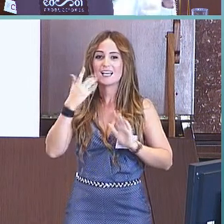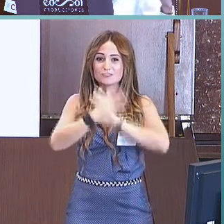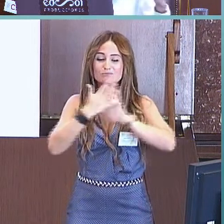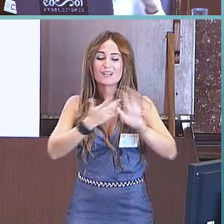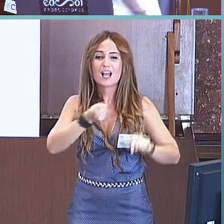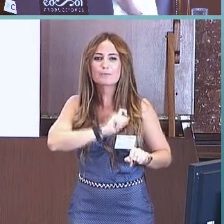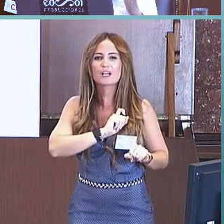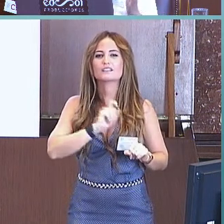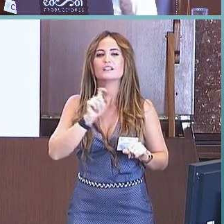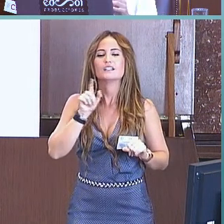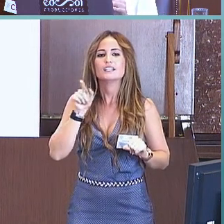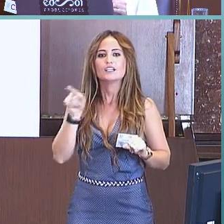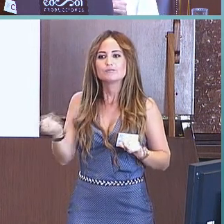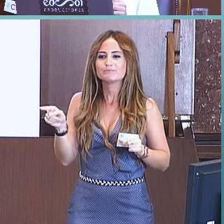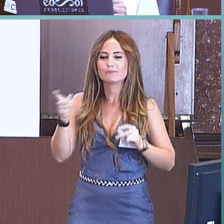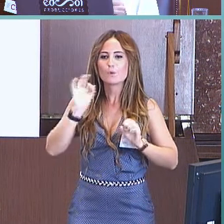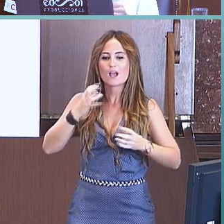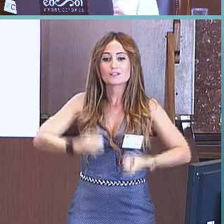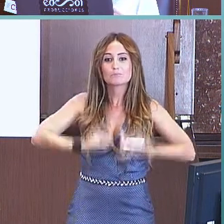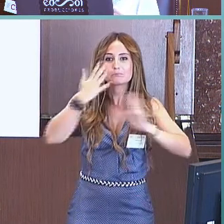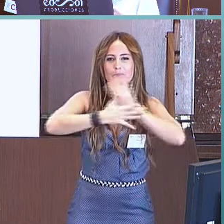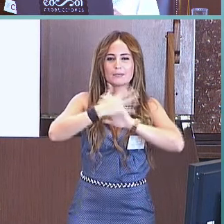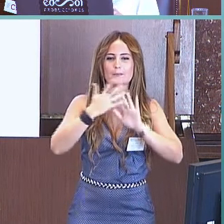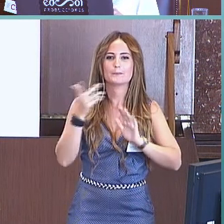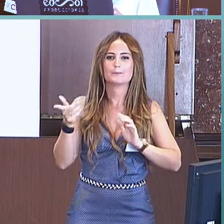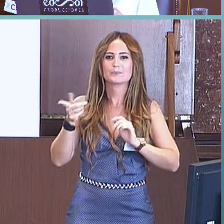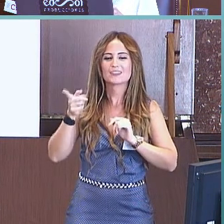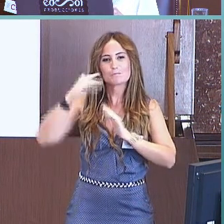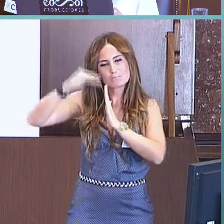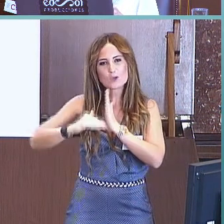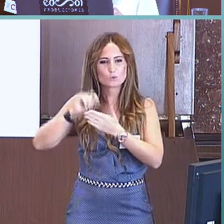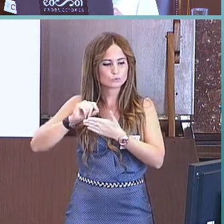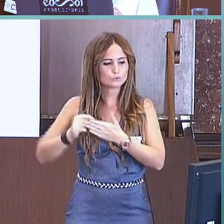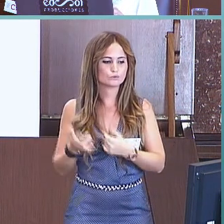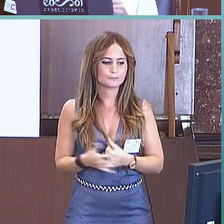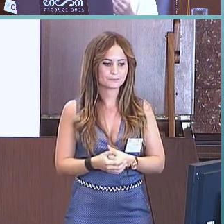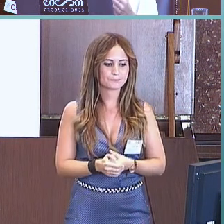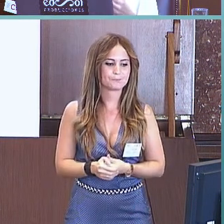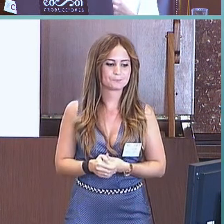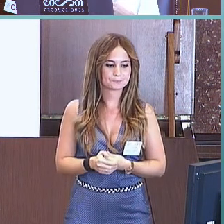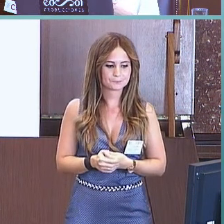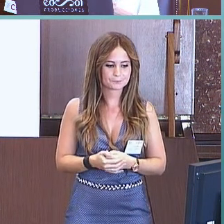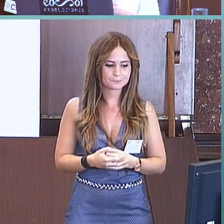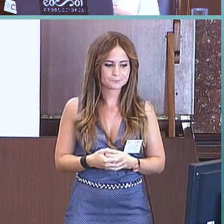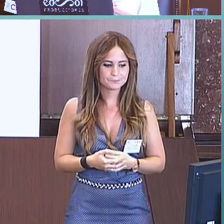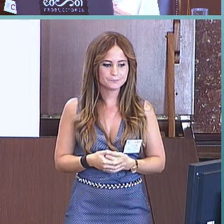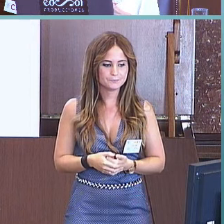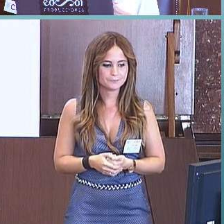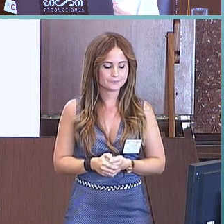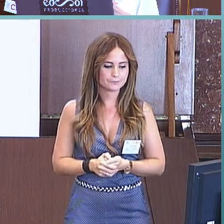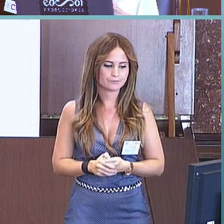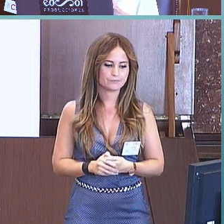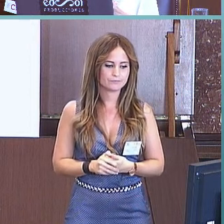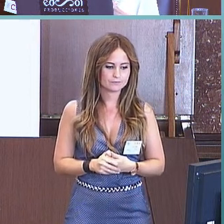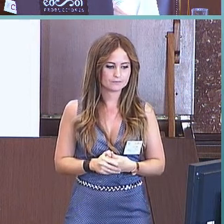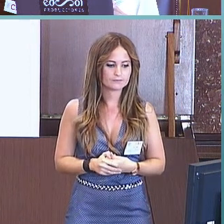Hay mucha diferencia entre unos niños y otros. Y también algo que llama especialmente la atención es el menor número de signos producidos